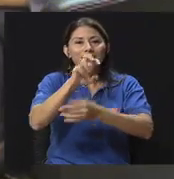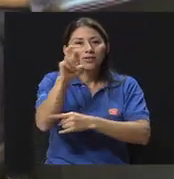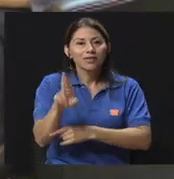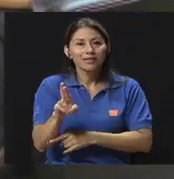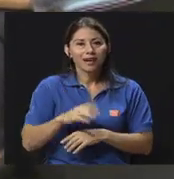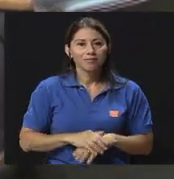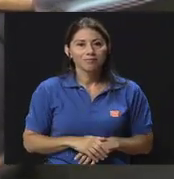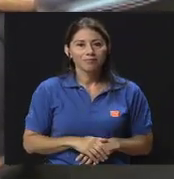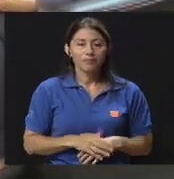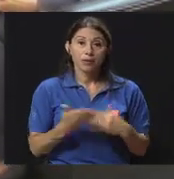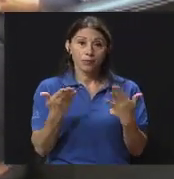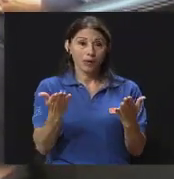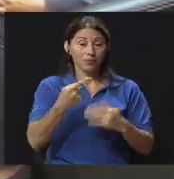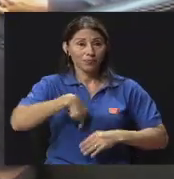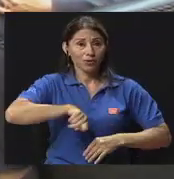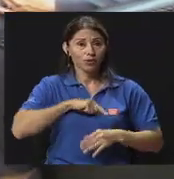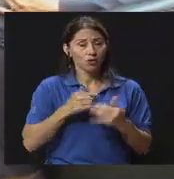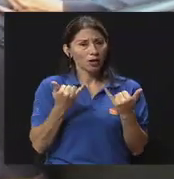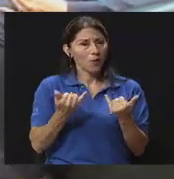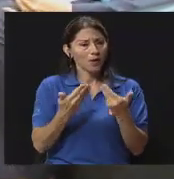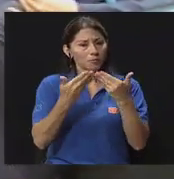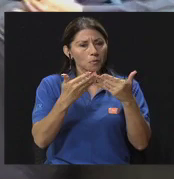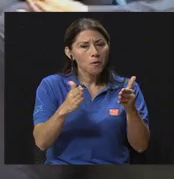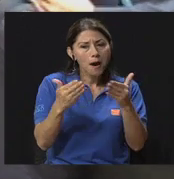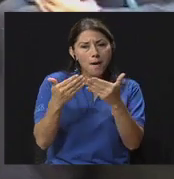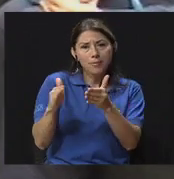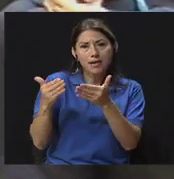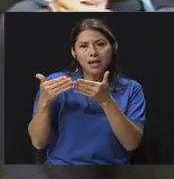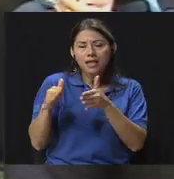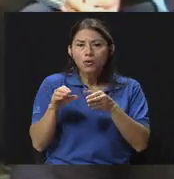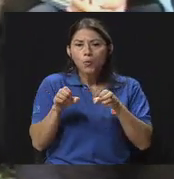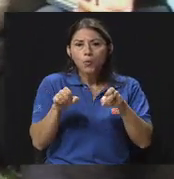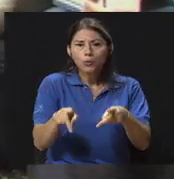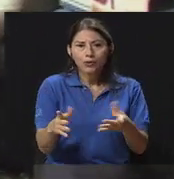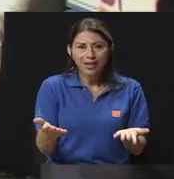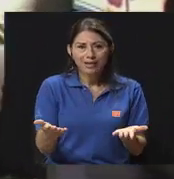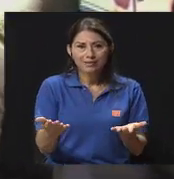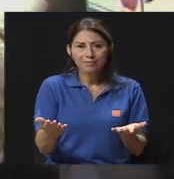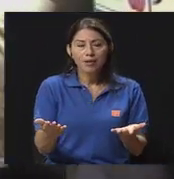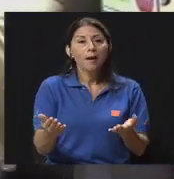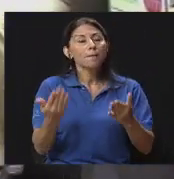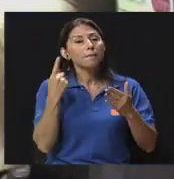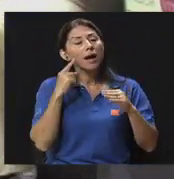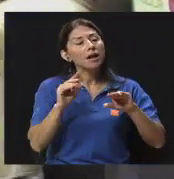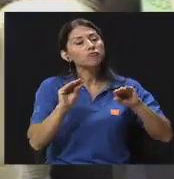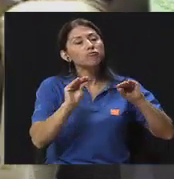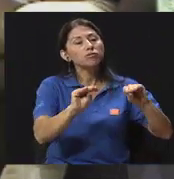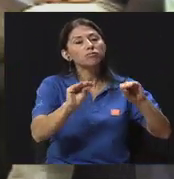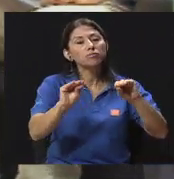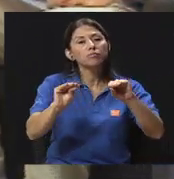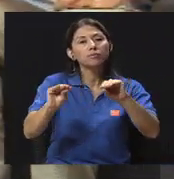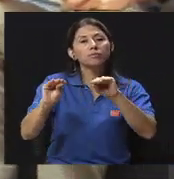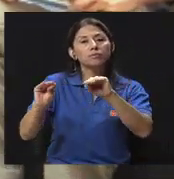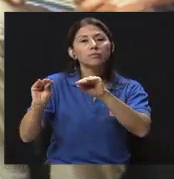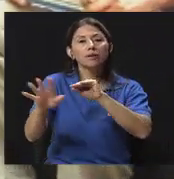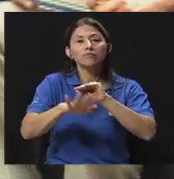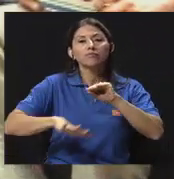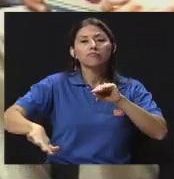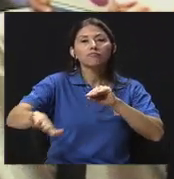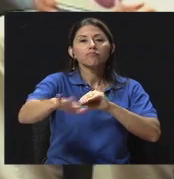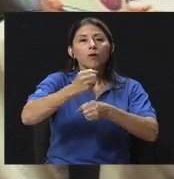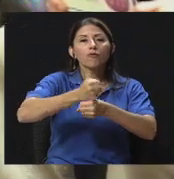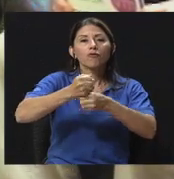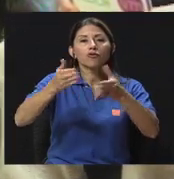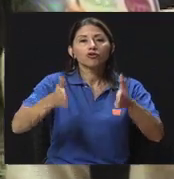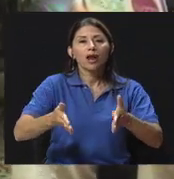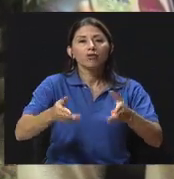Bueno, fundamentalmente estamos abriendo espacios. Abriendo espacios para educar a los y las funcionarias en el tema de salud, porque